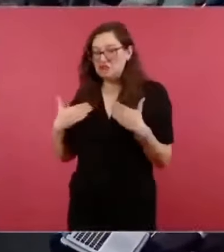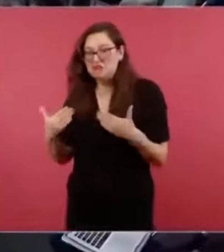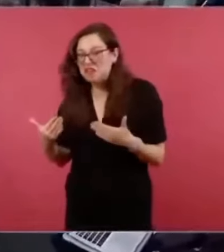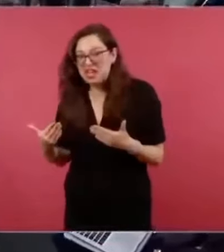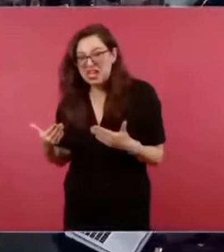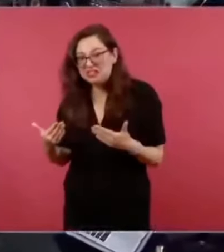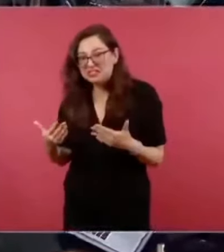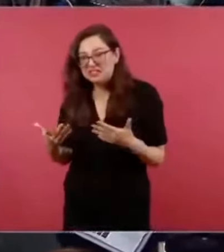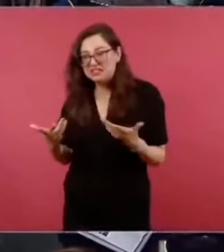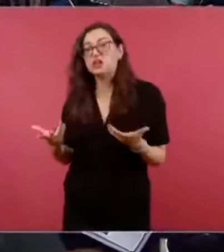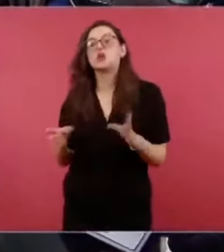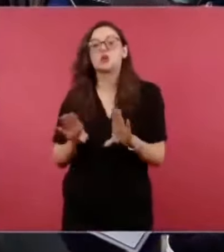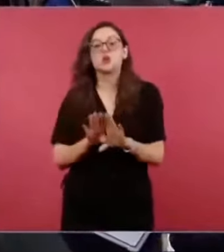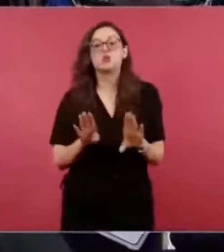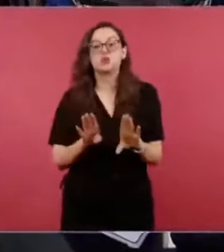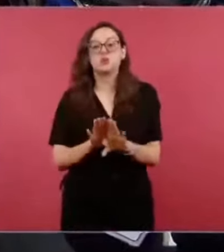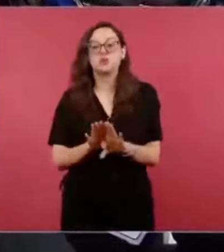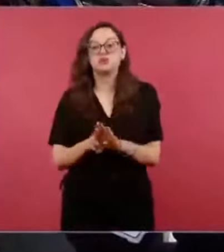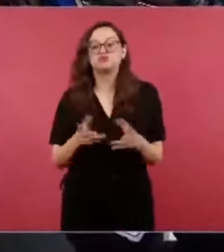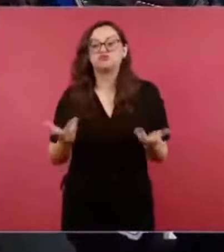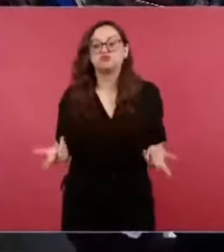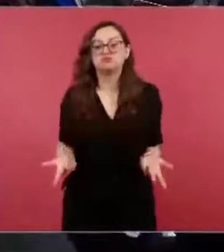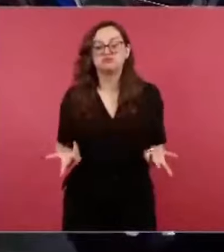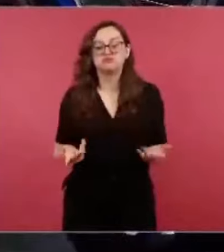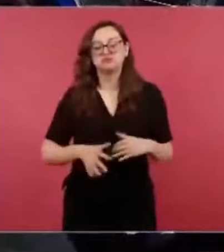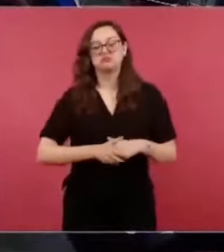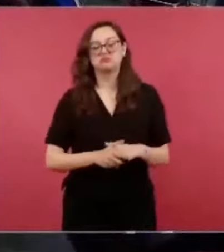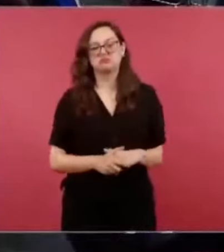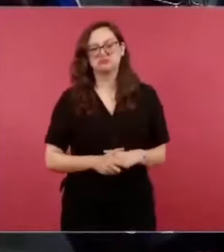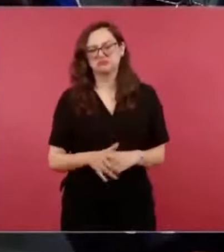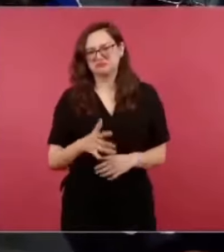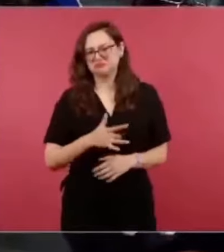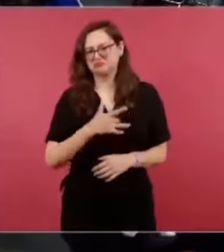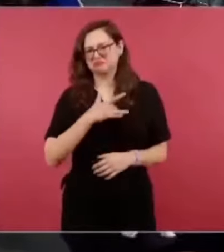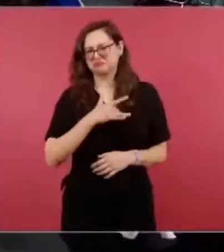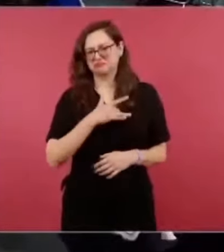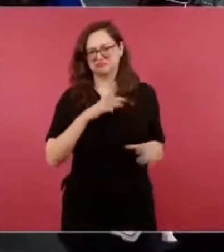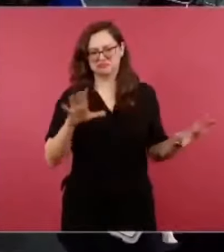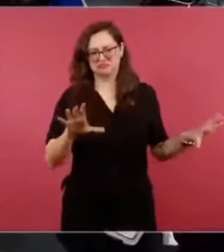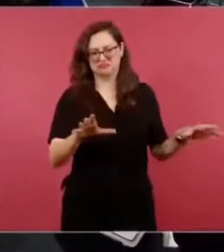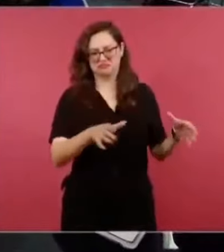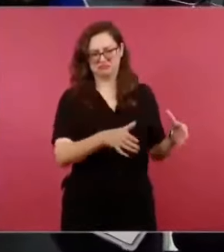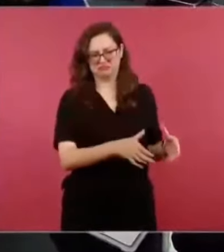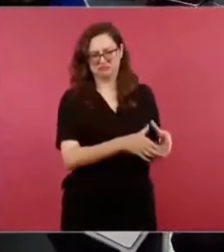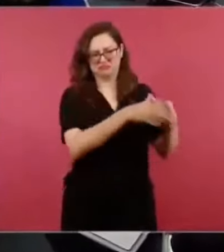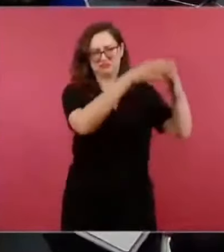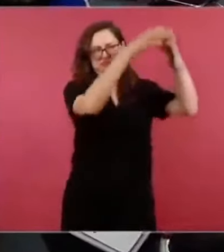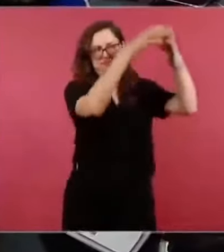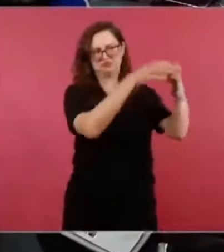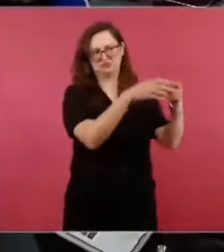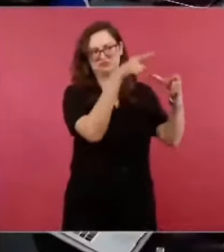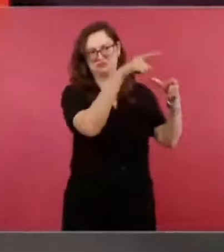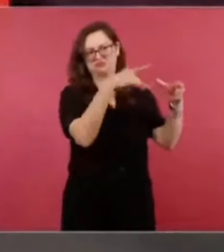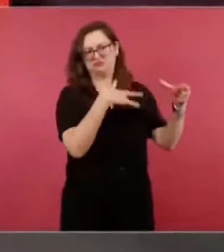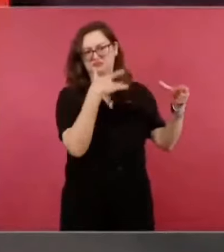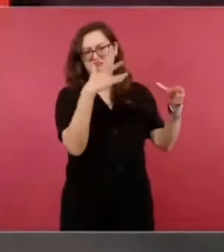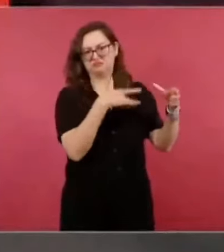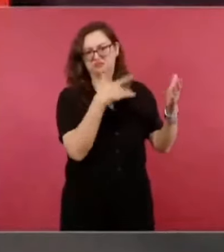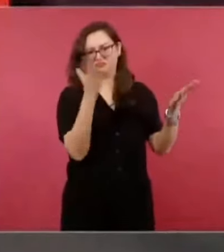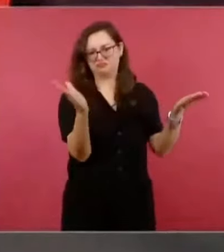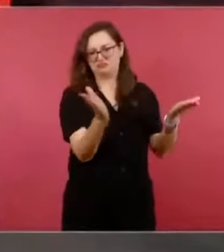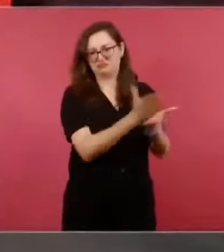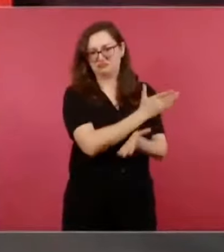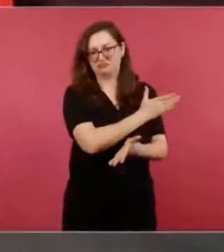Bueno, también la élite, porque en el caso de la percepción de Marina y de Defensa es altísimo,